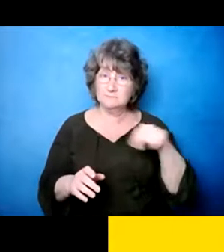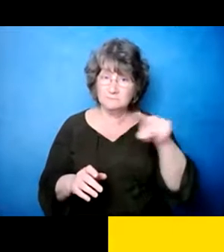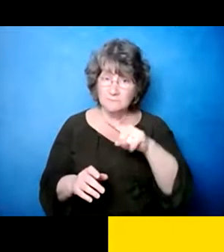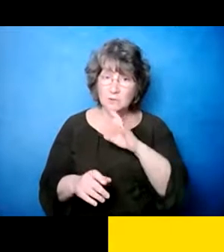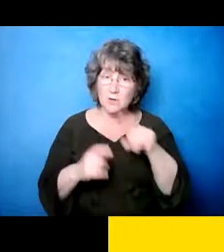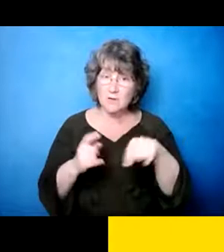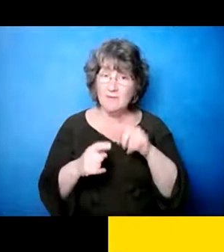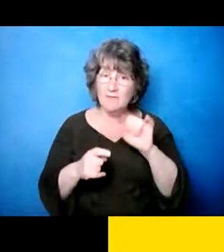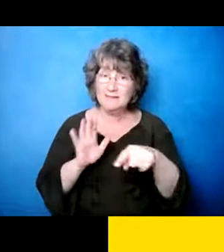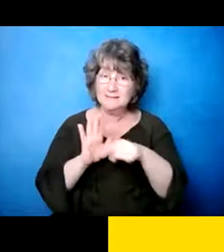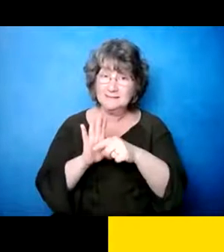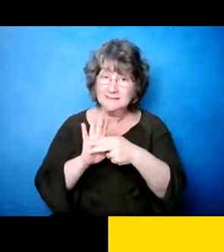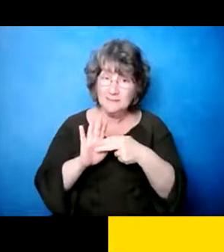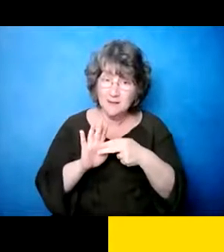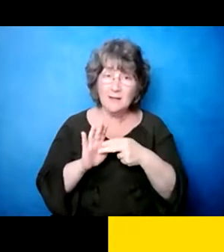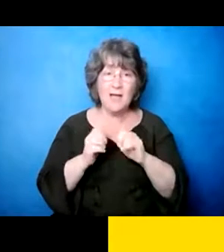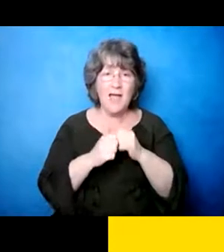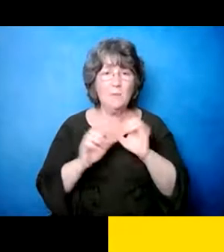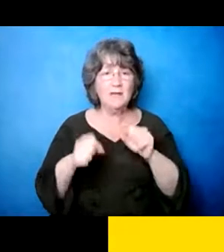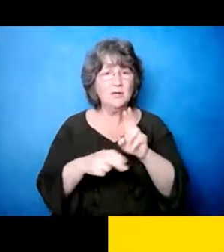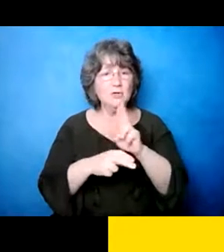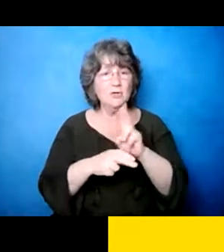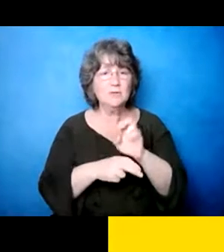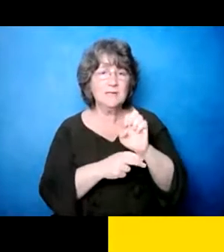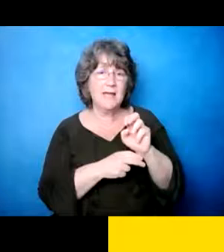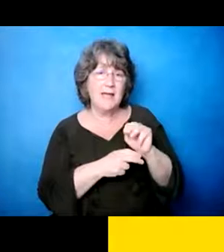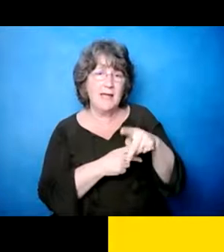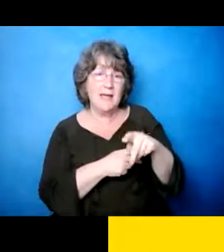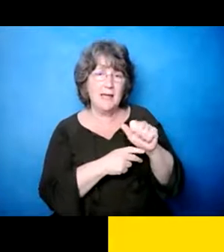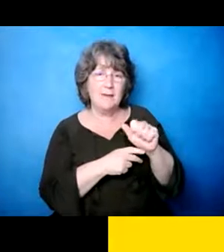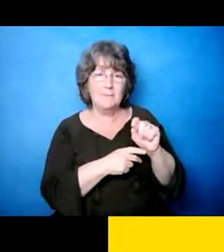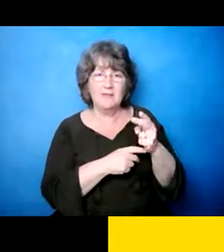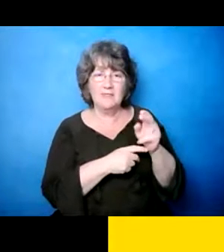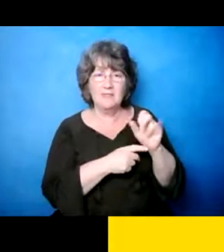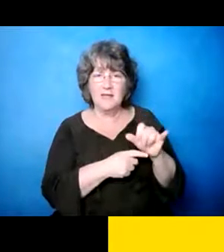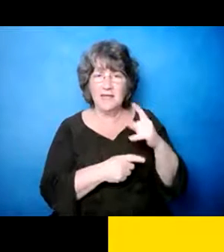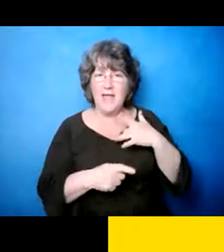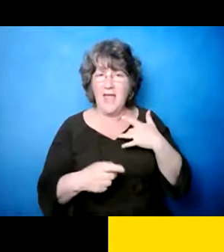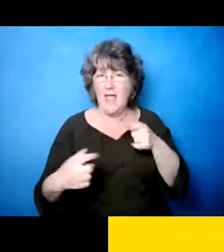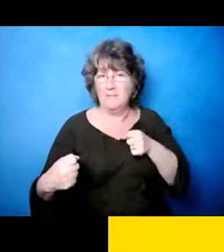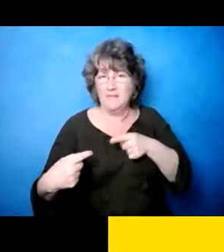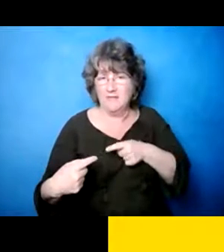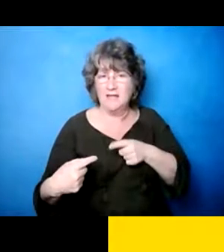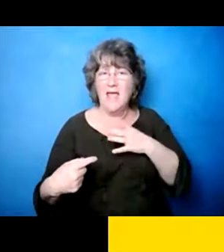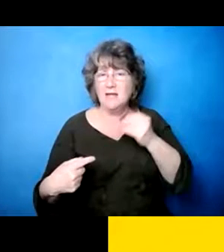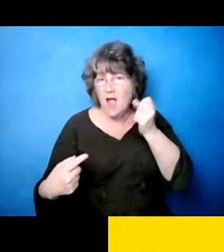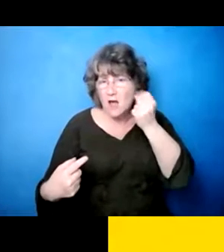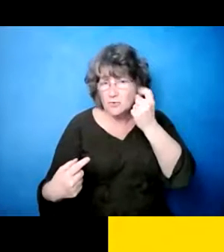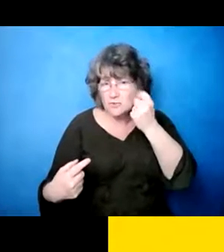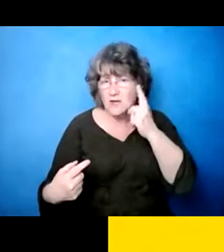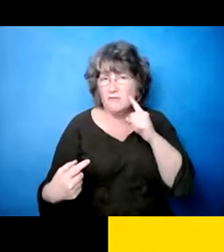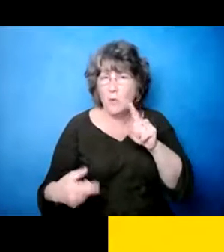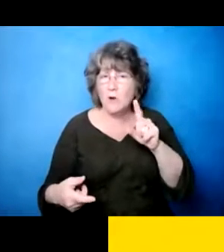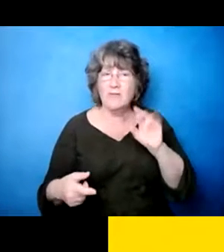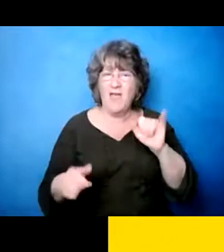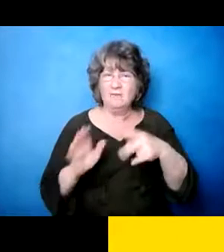habla sobre el problema del estigma y, y que podemos reducir ese estigma. O, o, o, o